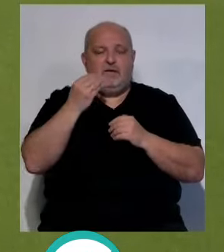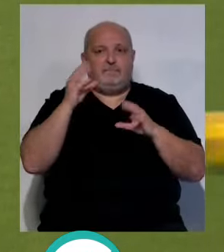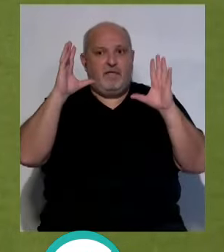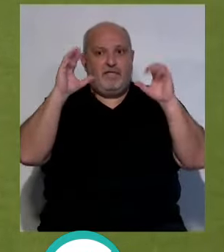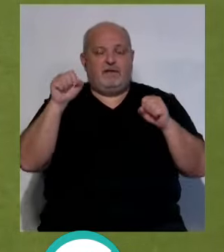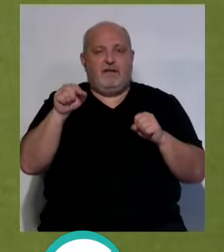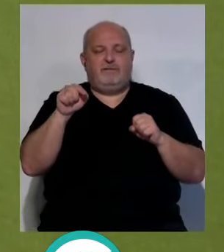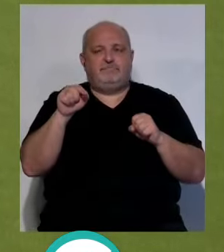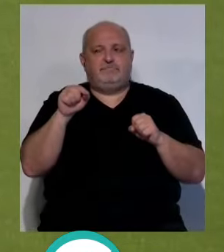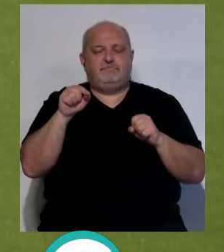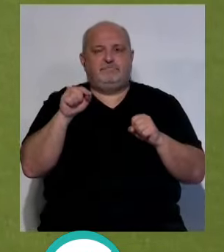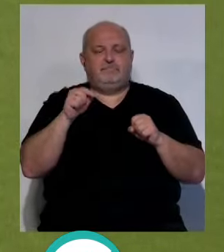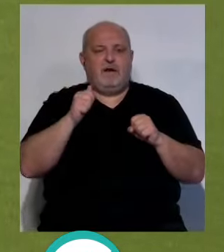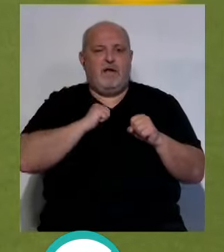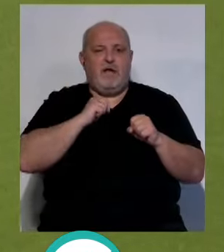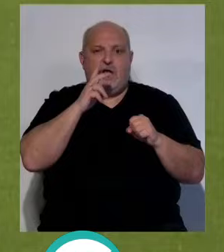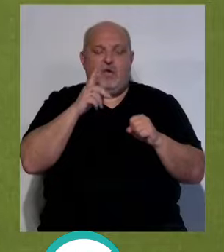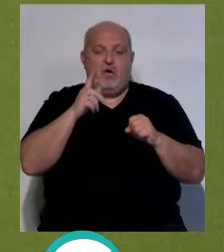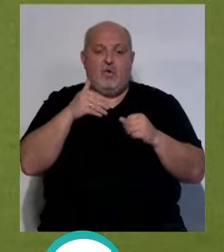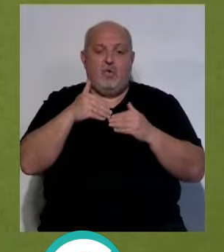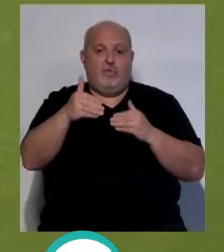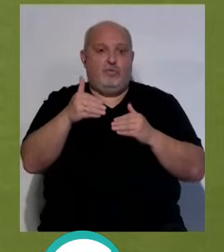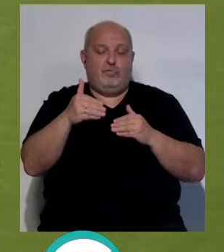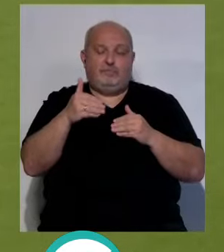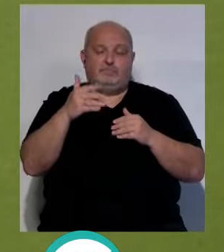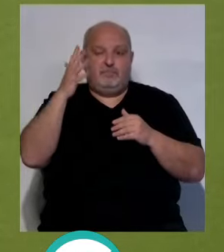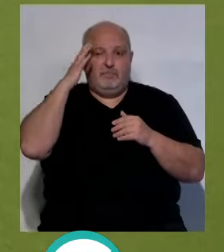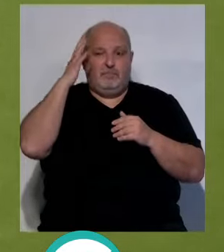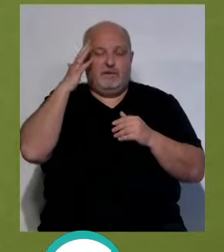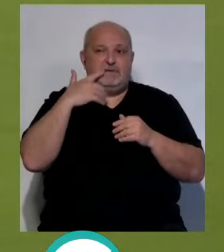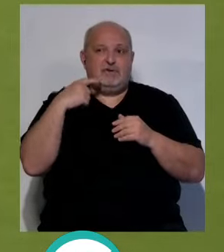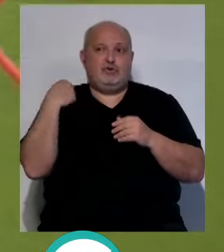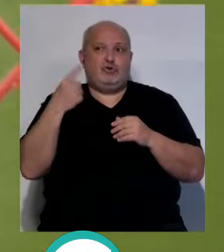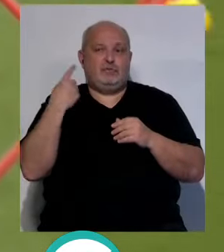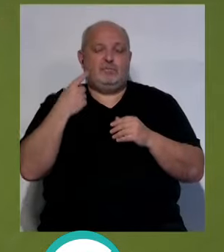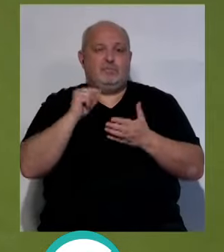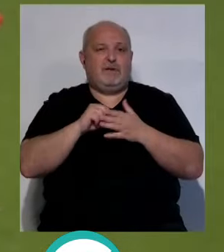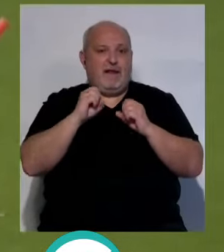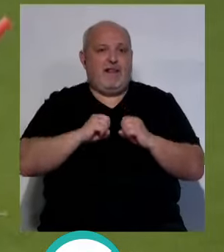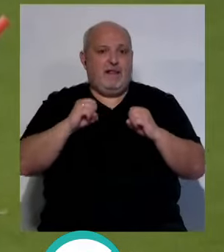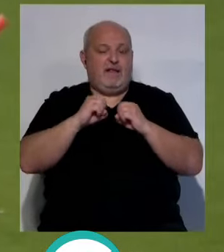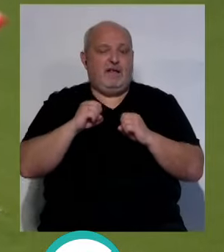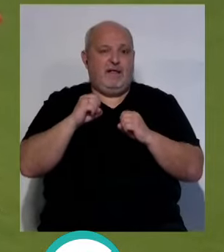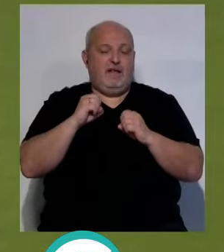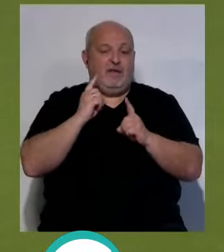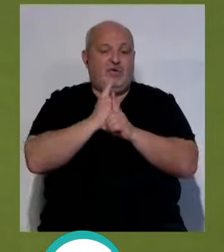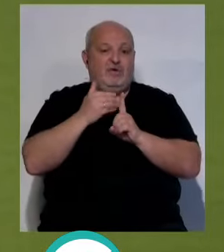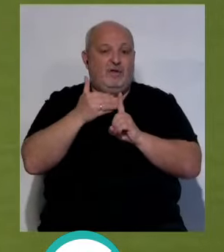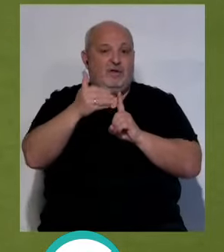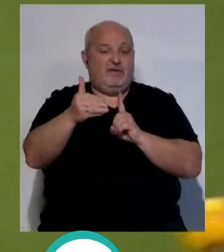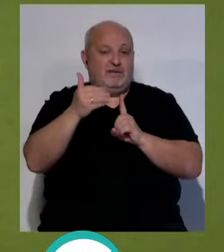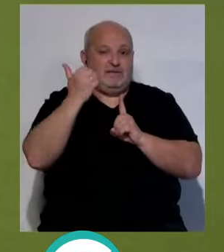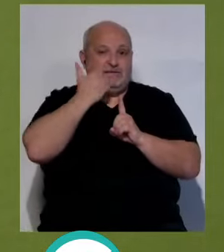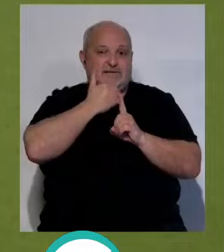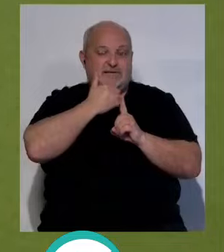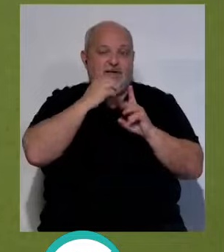Celta tiene una oportunidad de oro también de pegar un palo, porque tú imagínate que nosotros no puntuemos en Girona. Si gana el Celta, ¿cómo